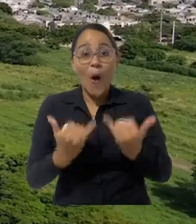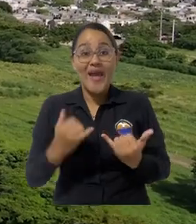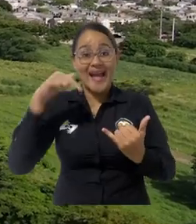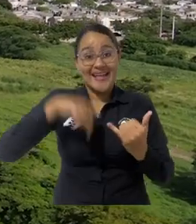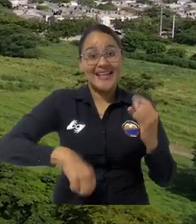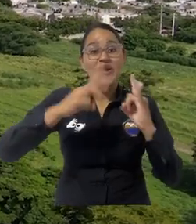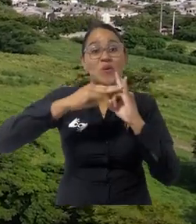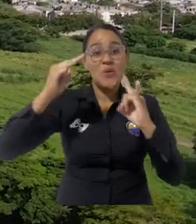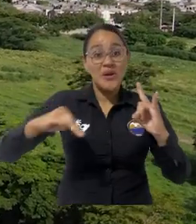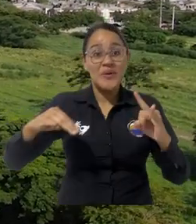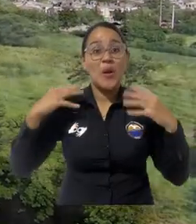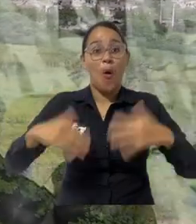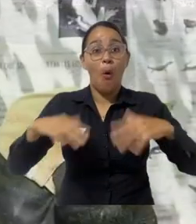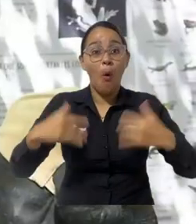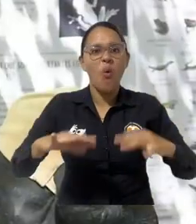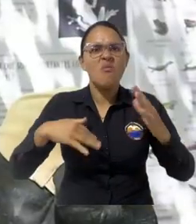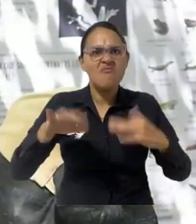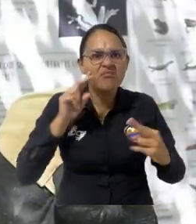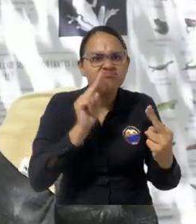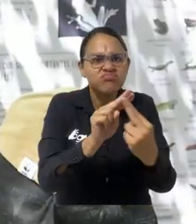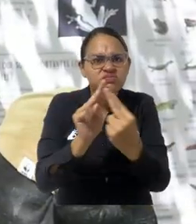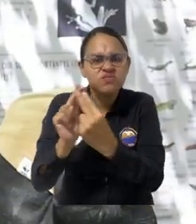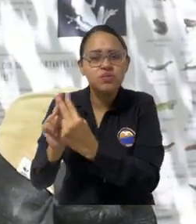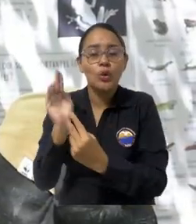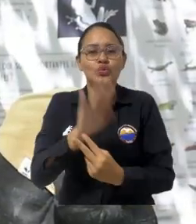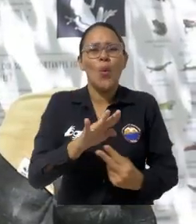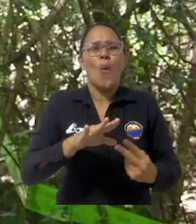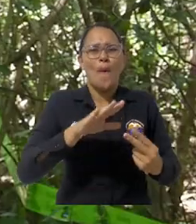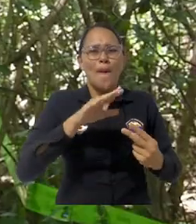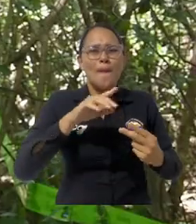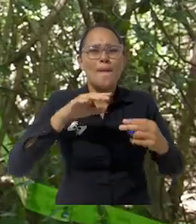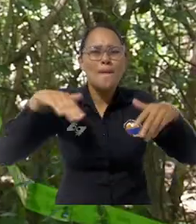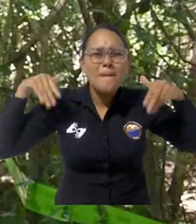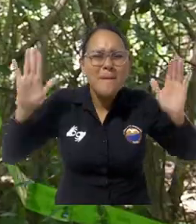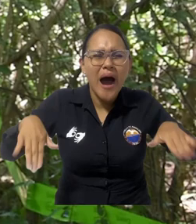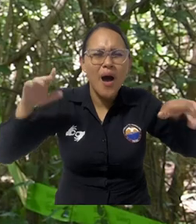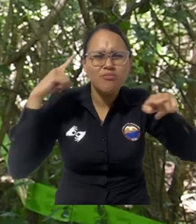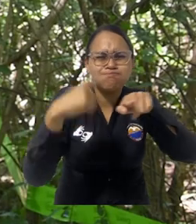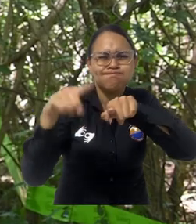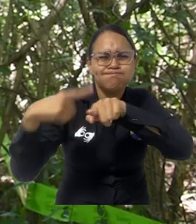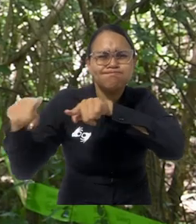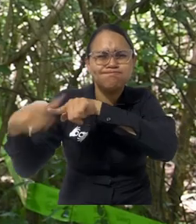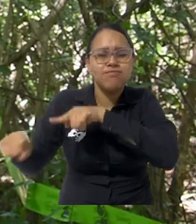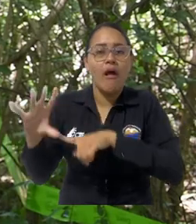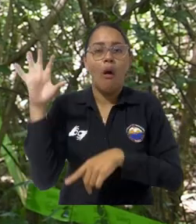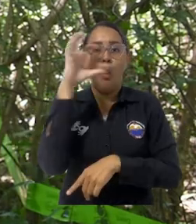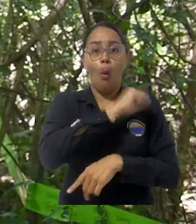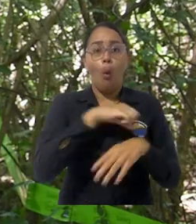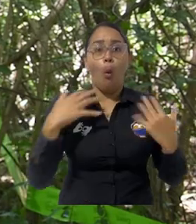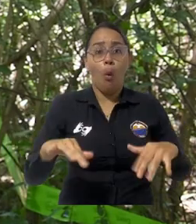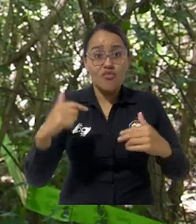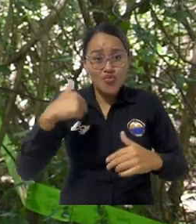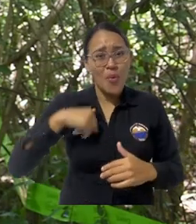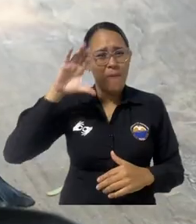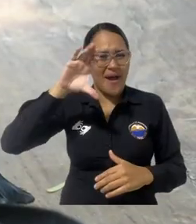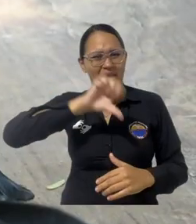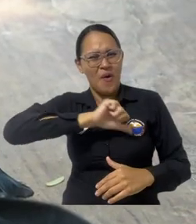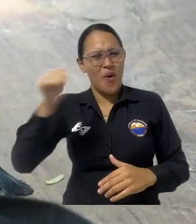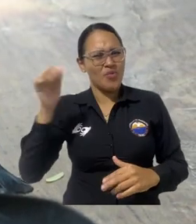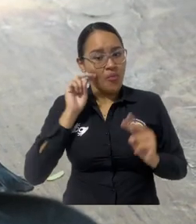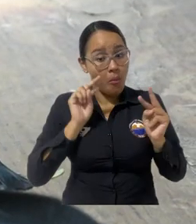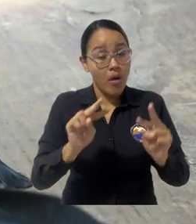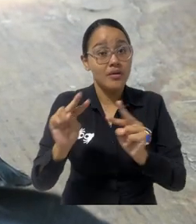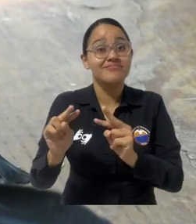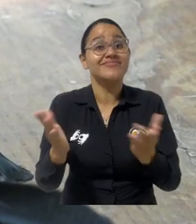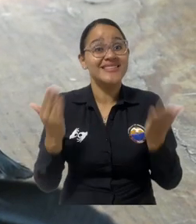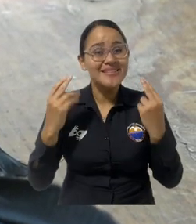Hoy estamos aquí en la Universidad de Magdalena para ver y identificar la gran cantidad de especies de pájaros que hay aquí en la zona. Para mí,